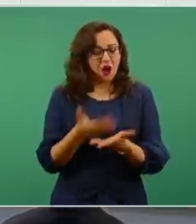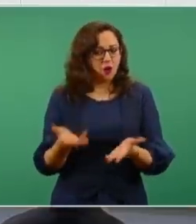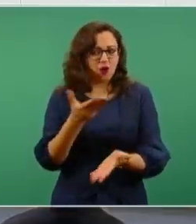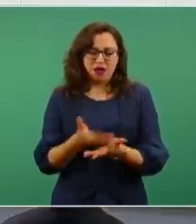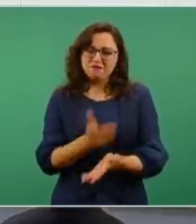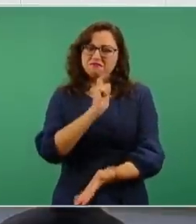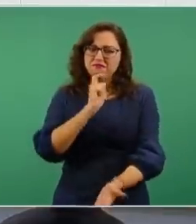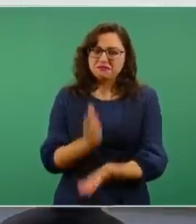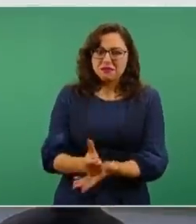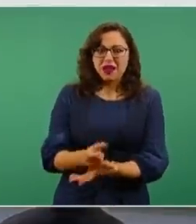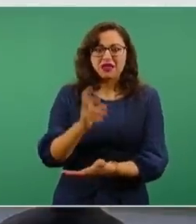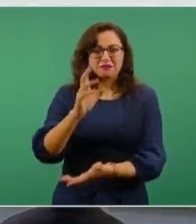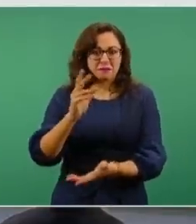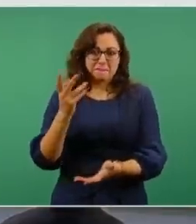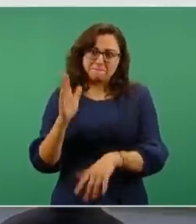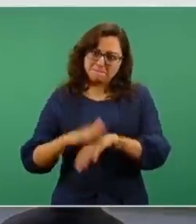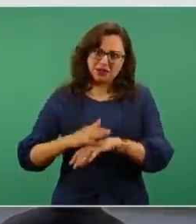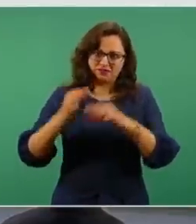por favor.